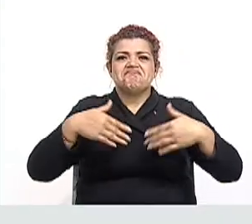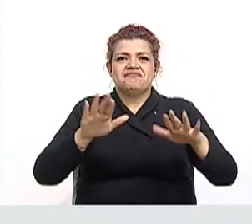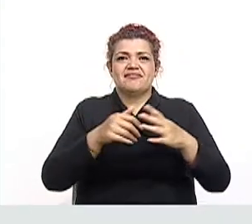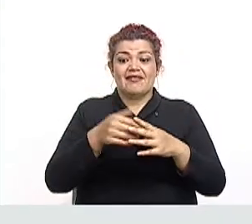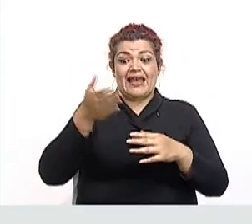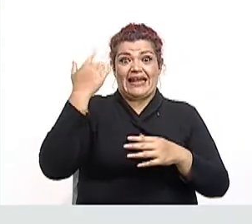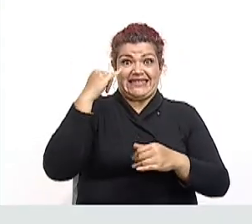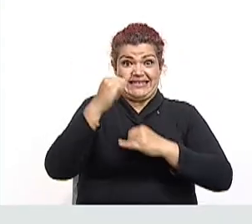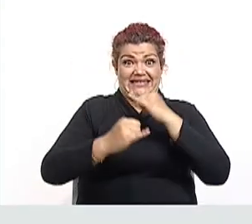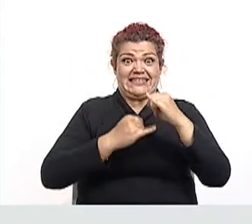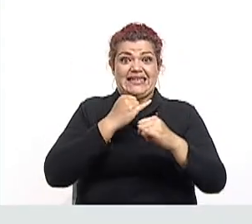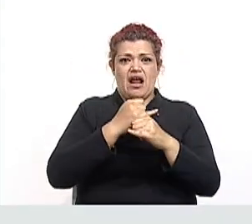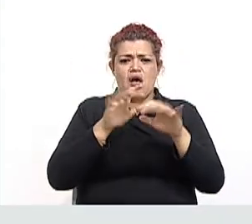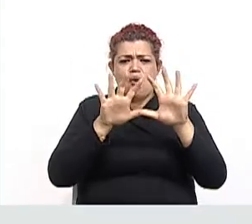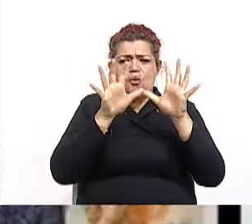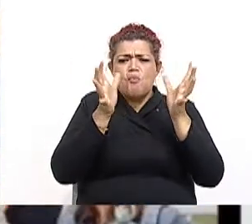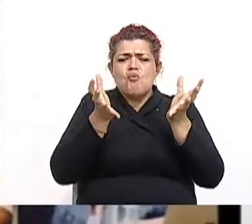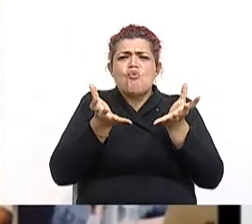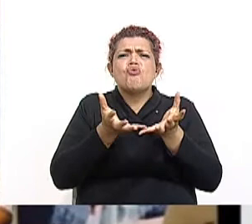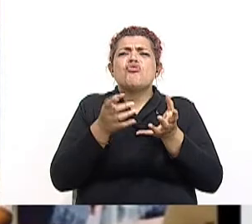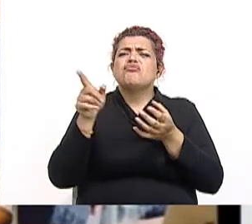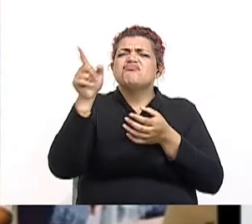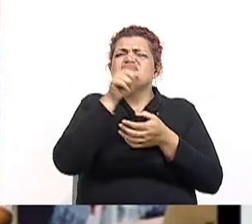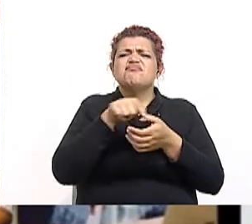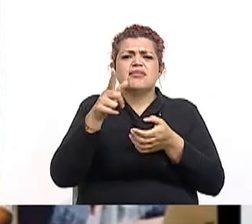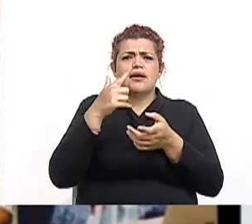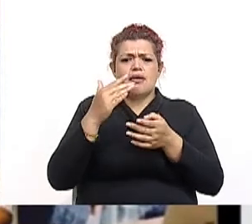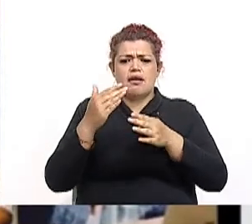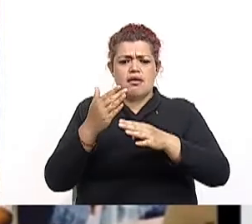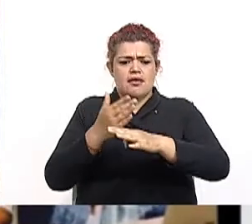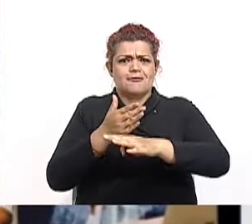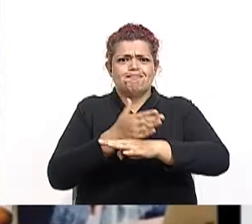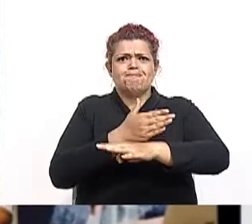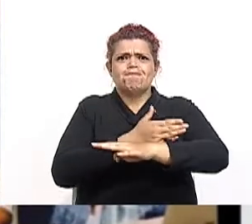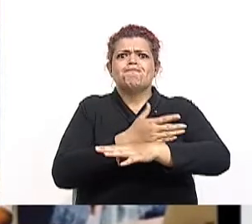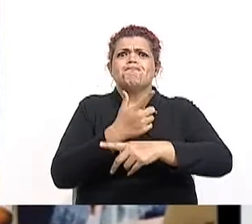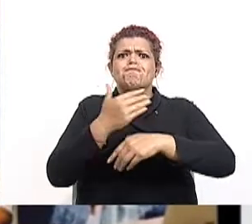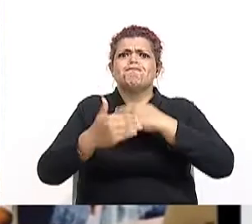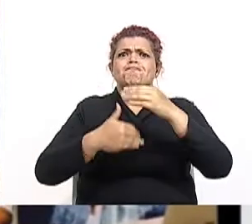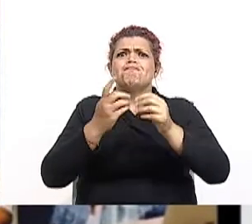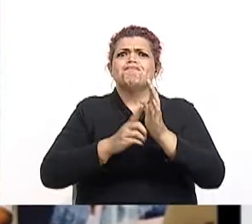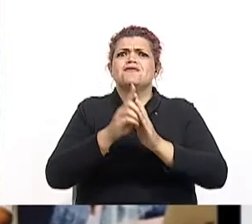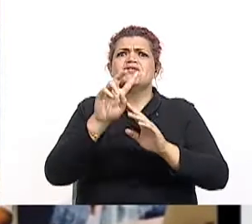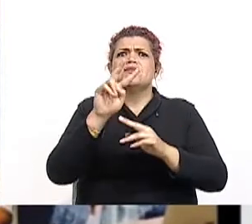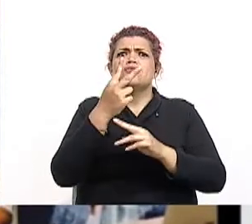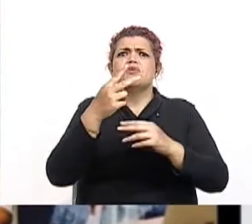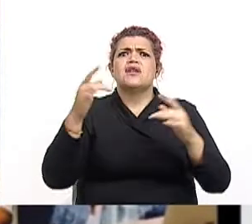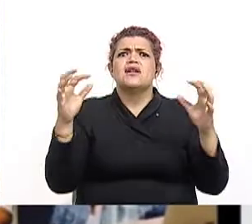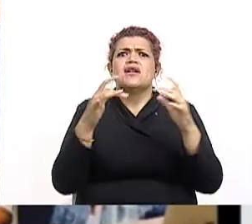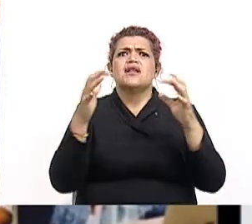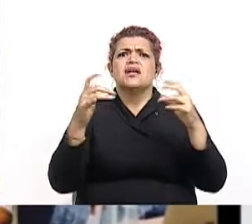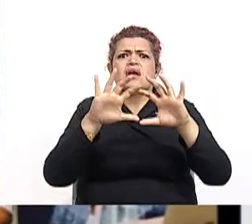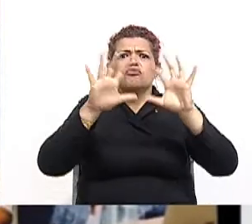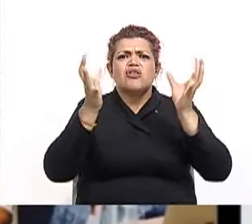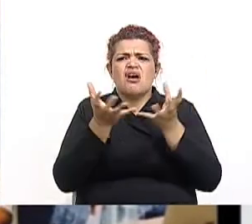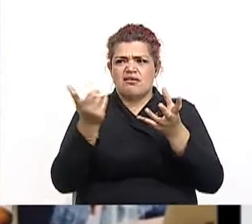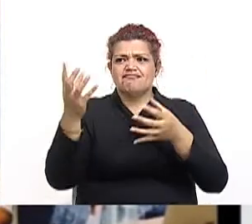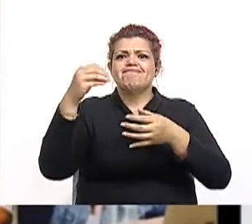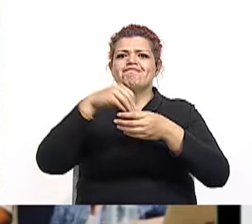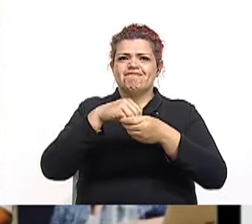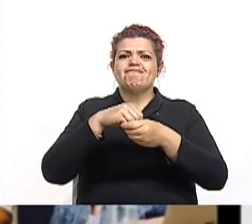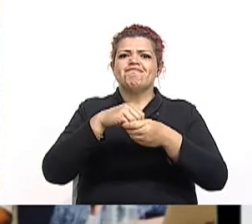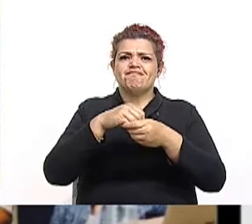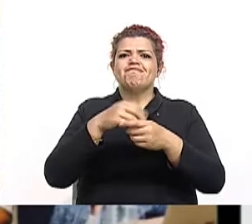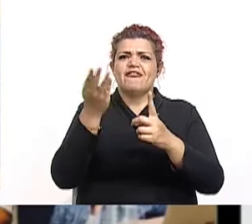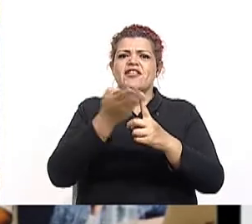nivel internacional, el mundo sufría el inicio y desarrollo de la Segunda Guerra Mundial, y esto repercutió a nivel interno. El